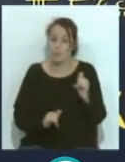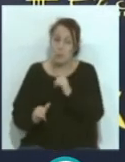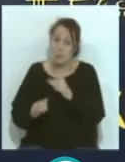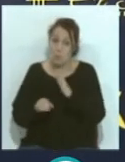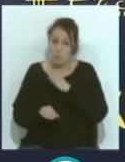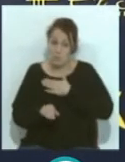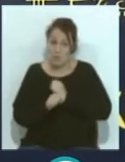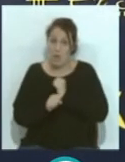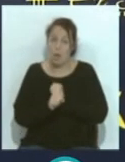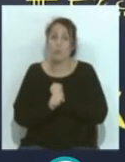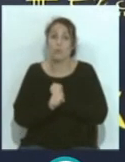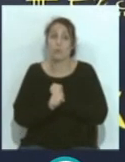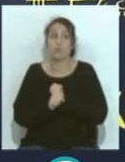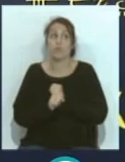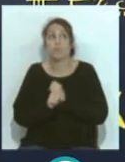mi trabajo? Pues mira,